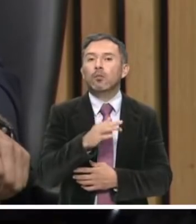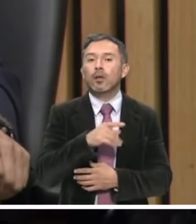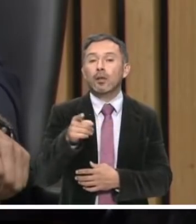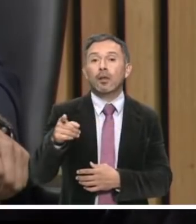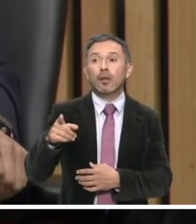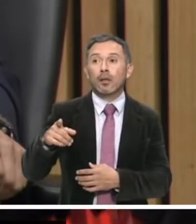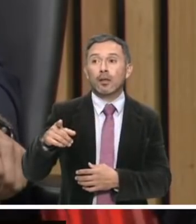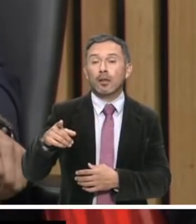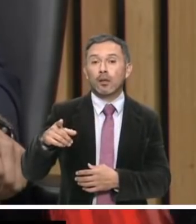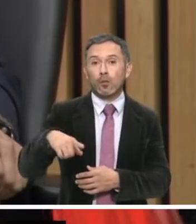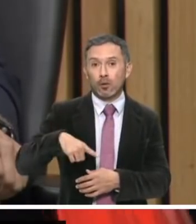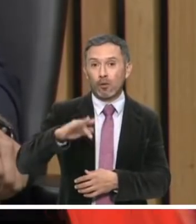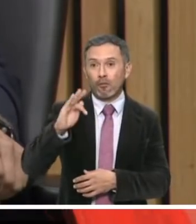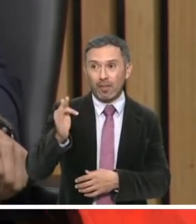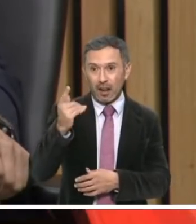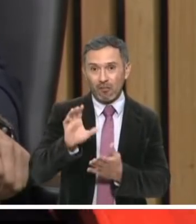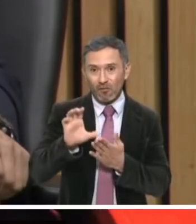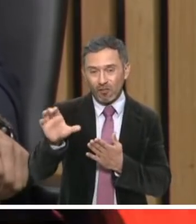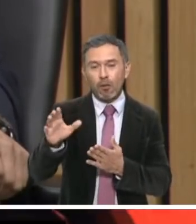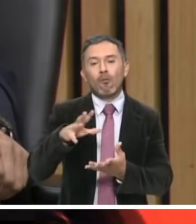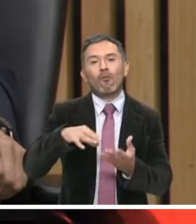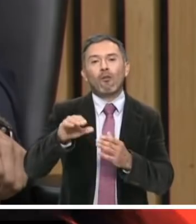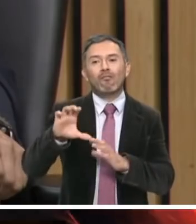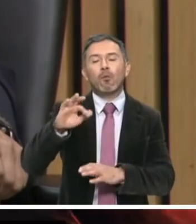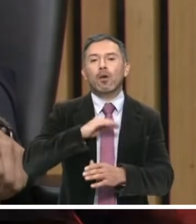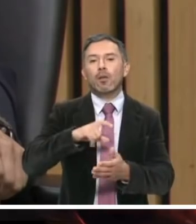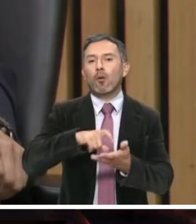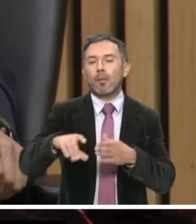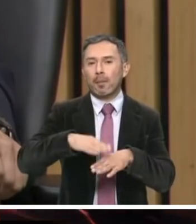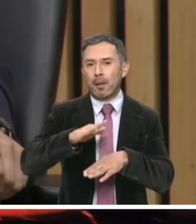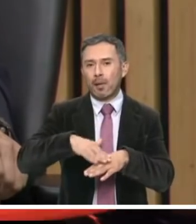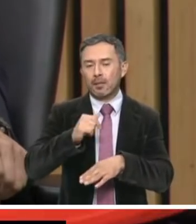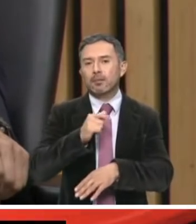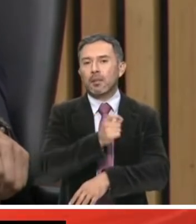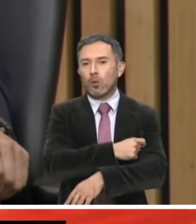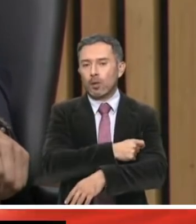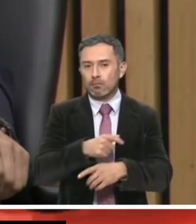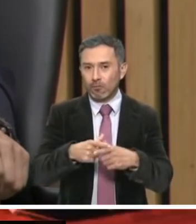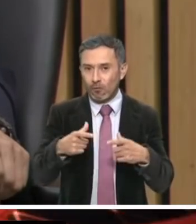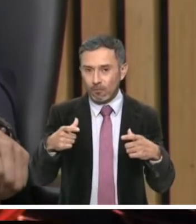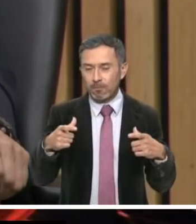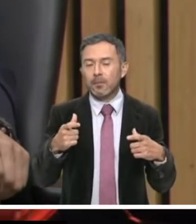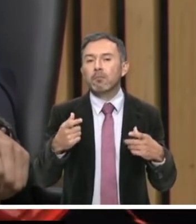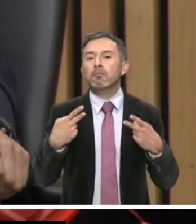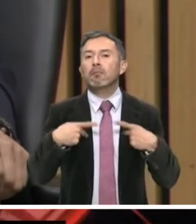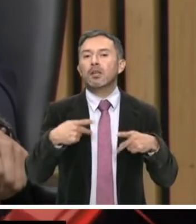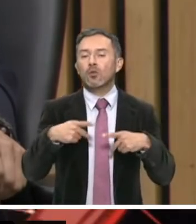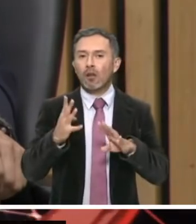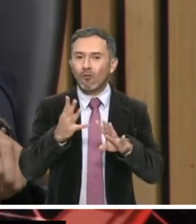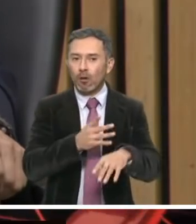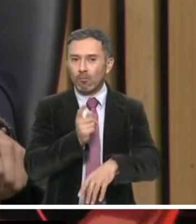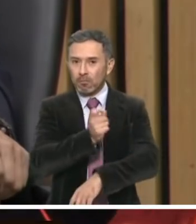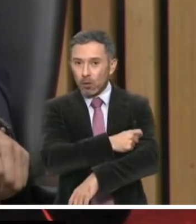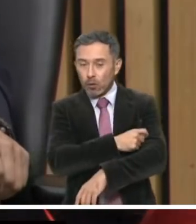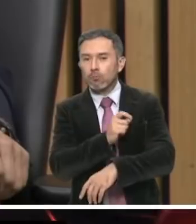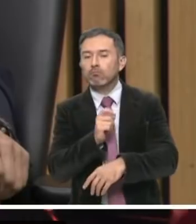federación adquirir un mayor número de vacunas y con ellas aumentar el número de personas que